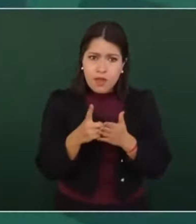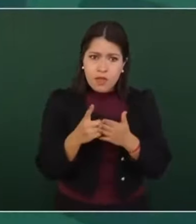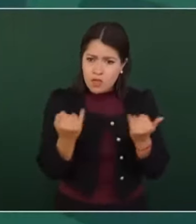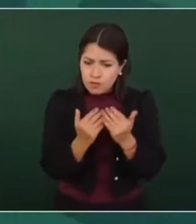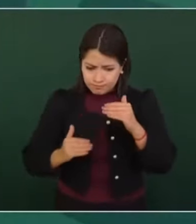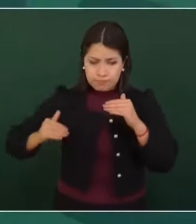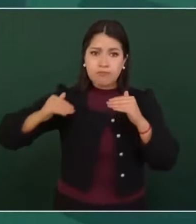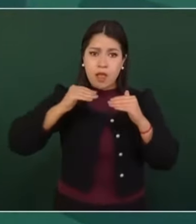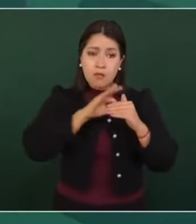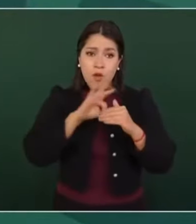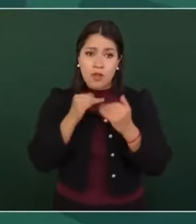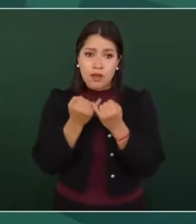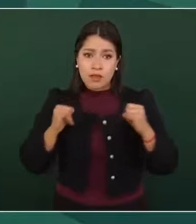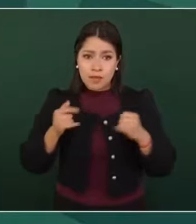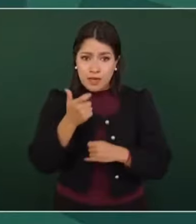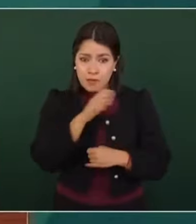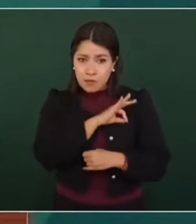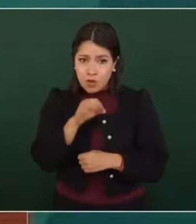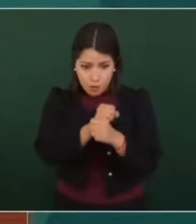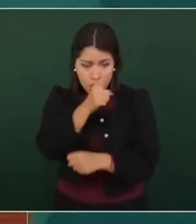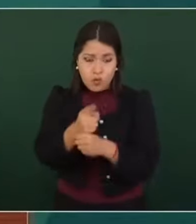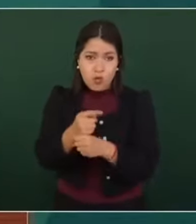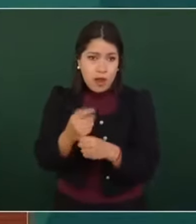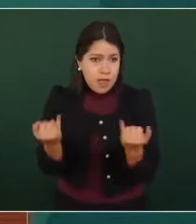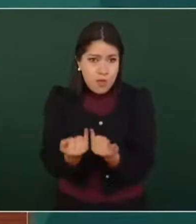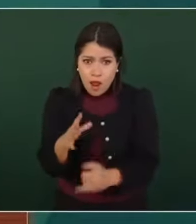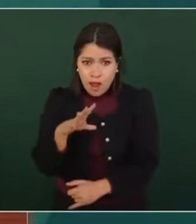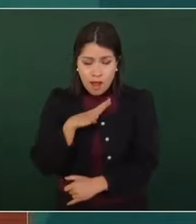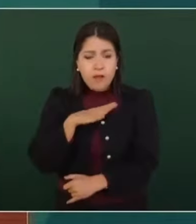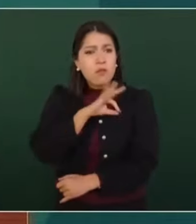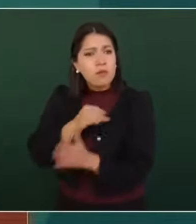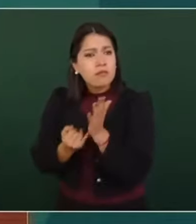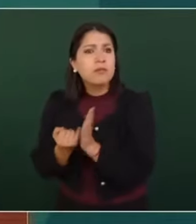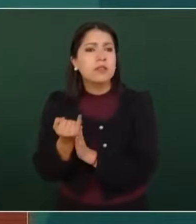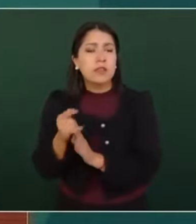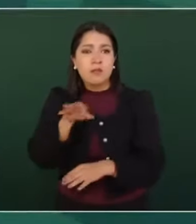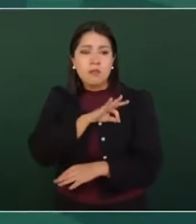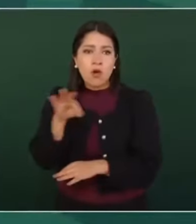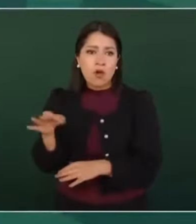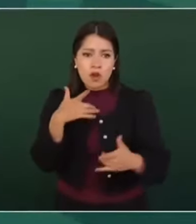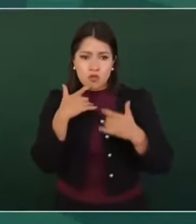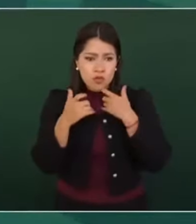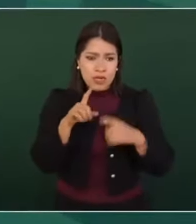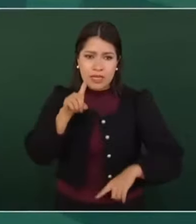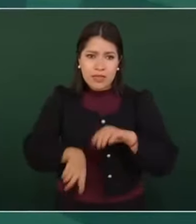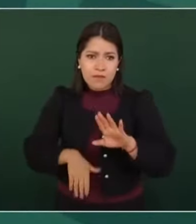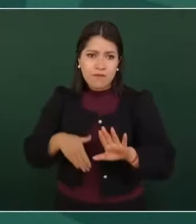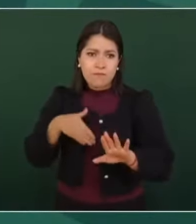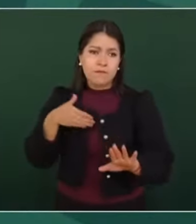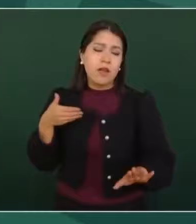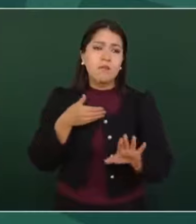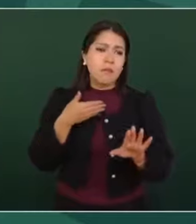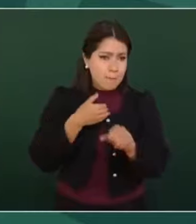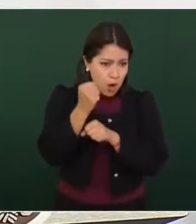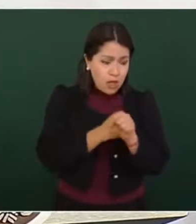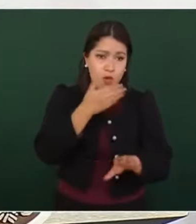Se trata de alcanzar autonomía económica, igualdad en ingresos y oportunidades, política en la toma de decisiones, física para luchar contra la violencia hacia las mujeres y